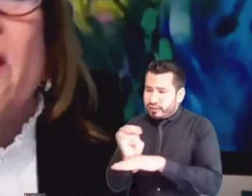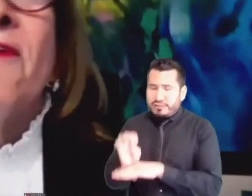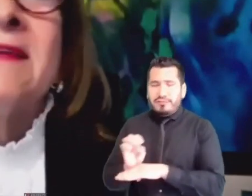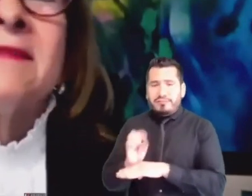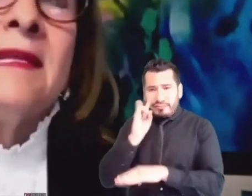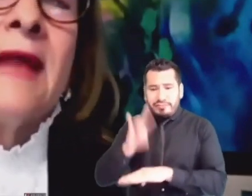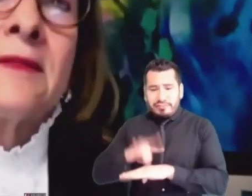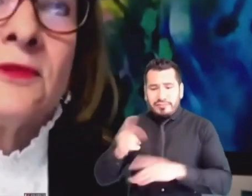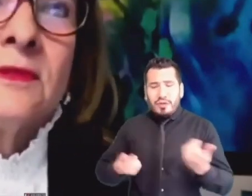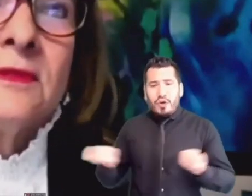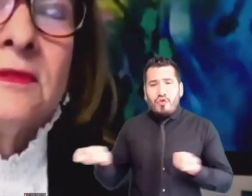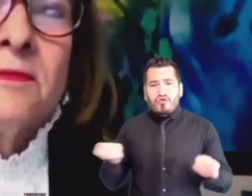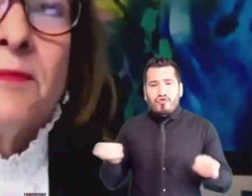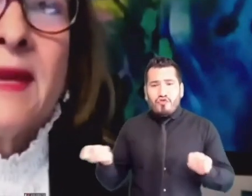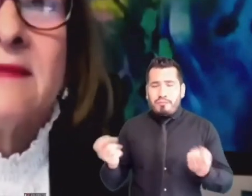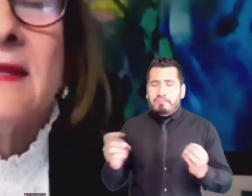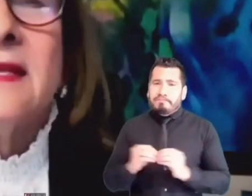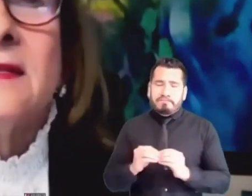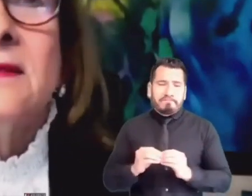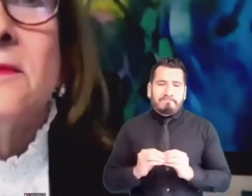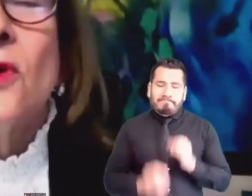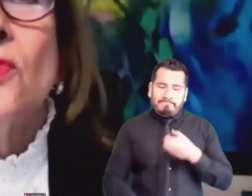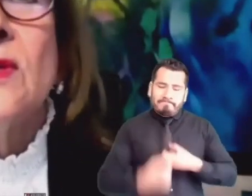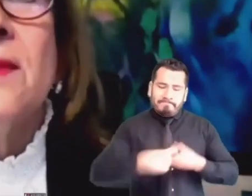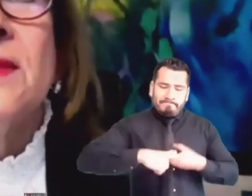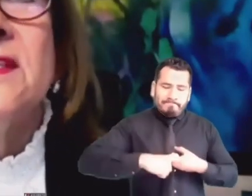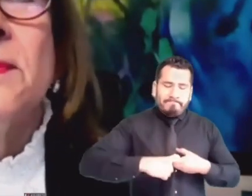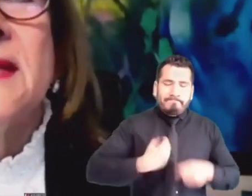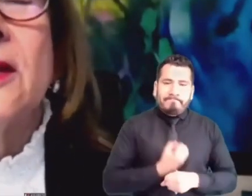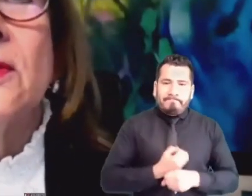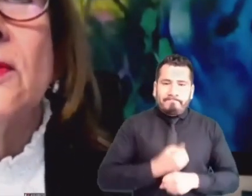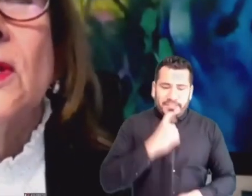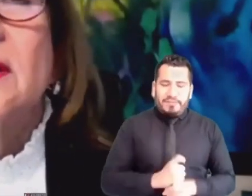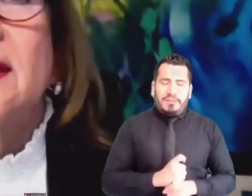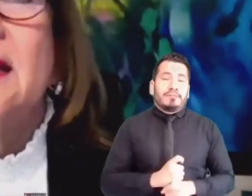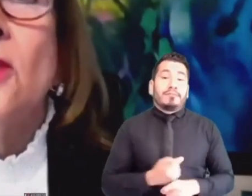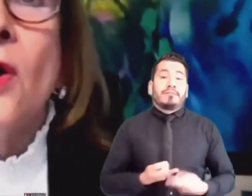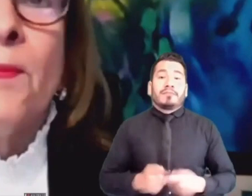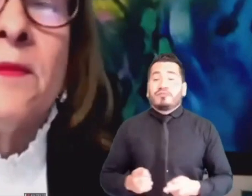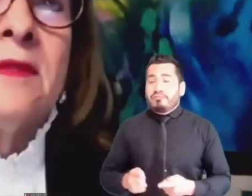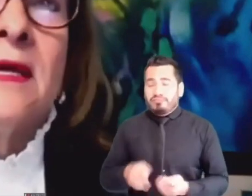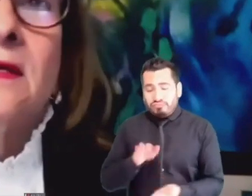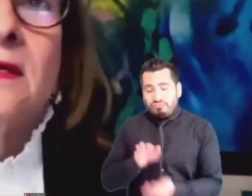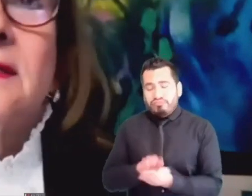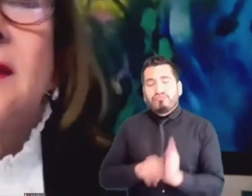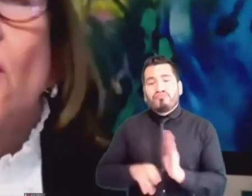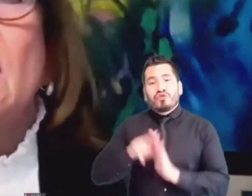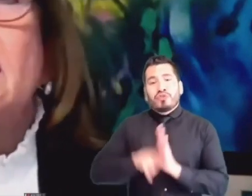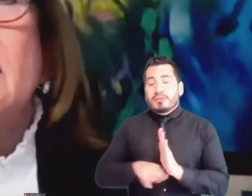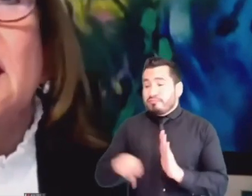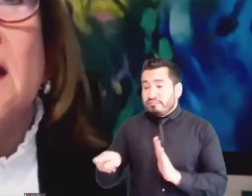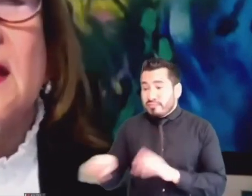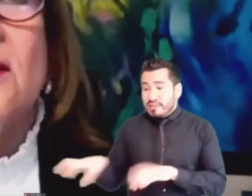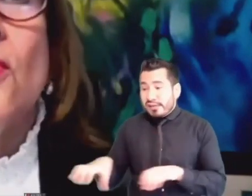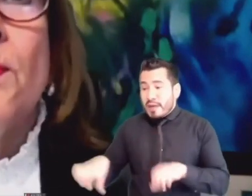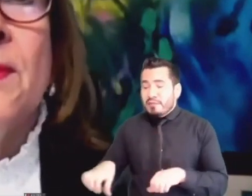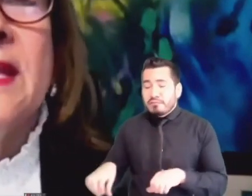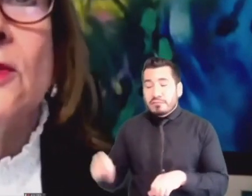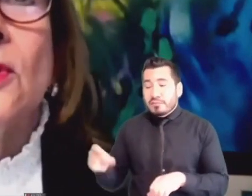Pero facilidad para salir con un régimen disciplinario que no permita que cualquier